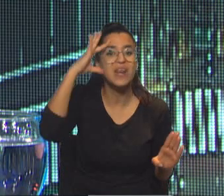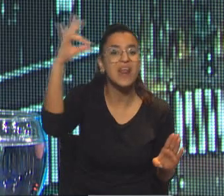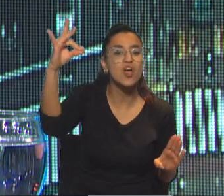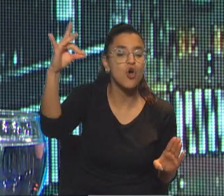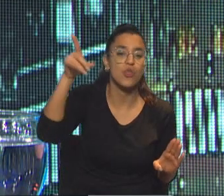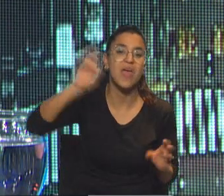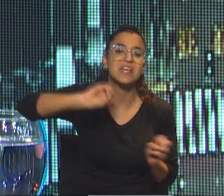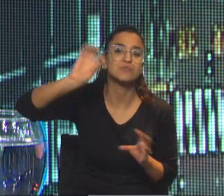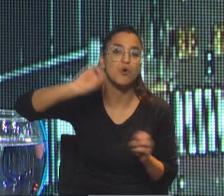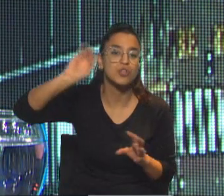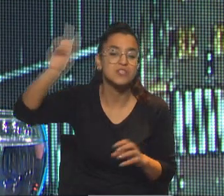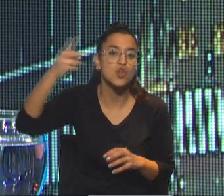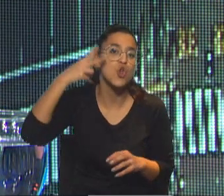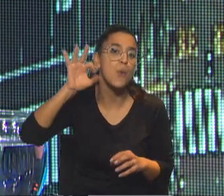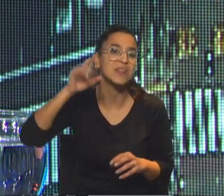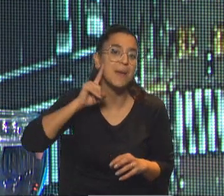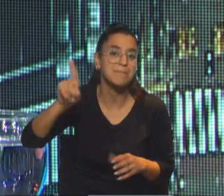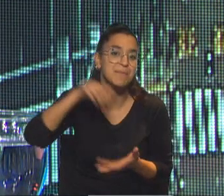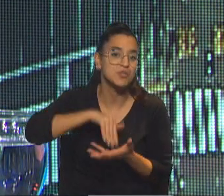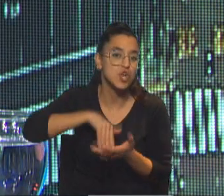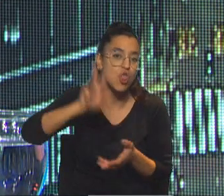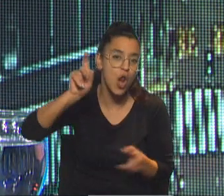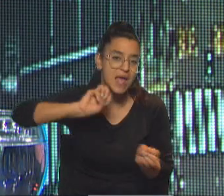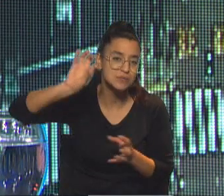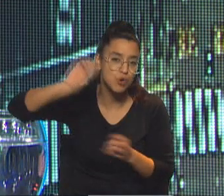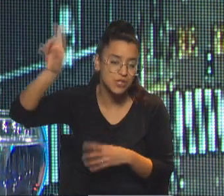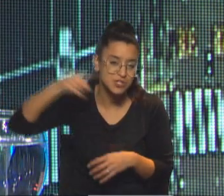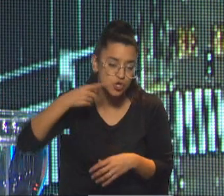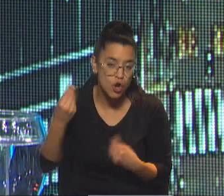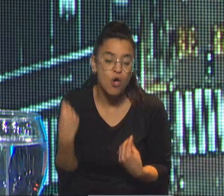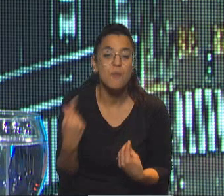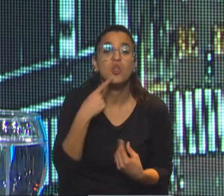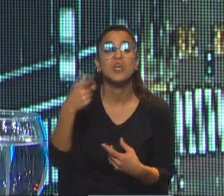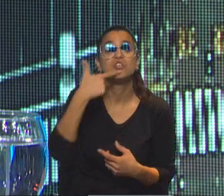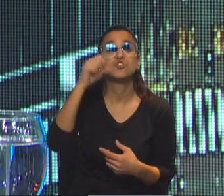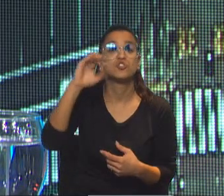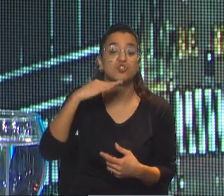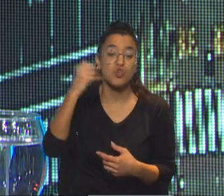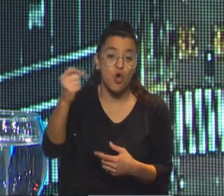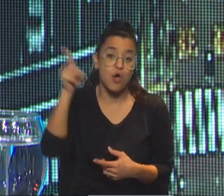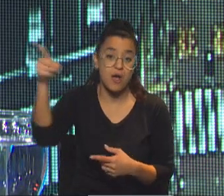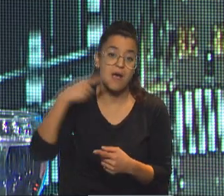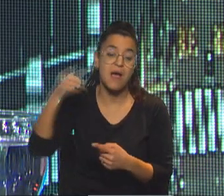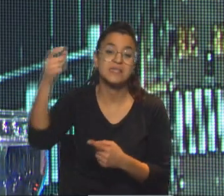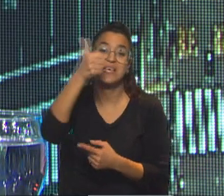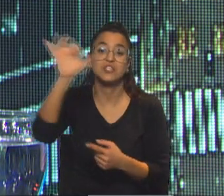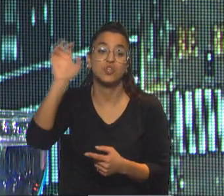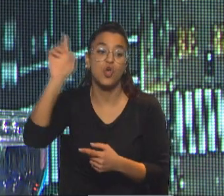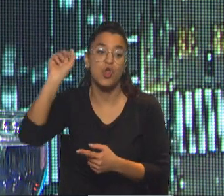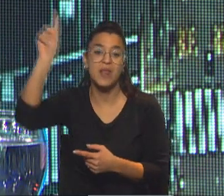récord de exportaciones. 90.000 millones de dólares de exportaciones. ¿Por qué? Porque la soja, por ejemplo, sale en Chicago 600 dólares.